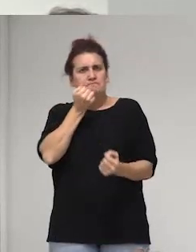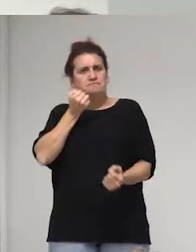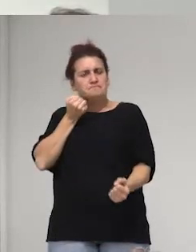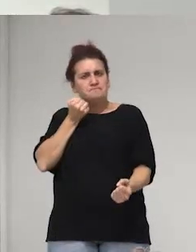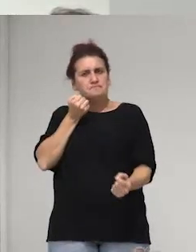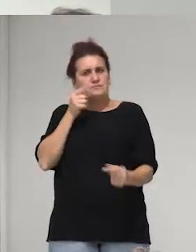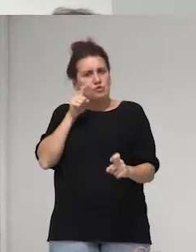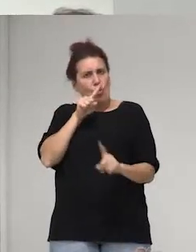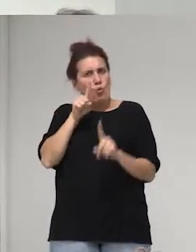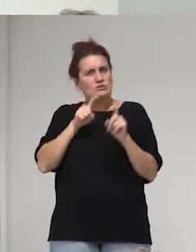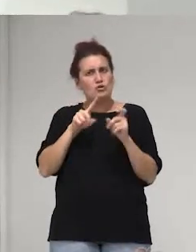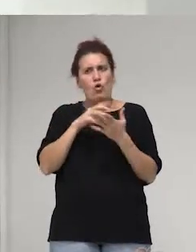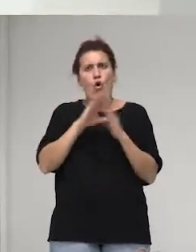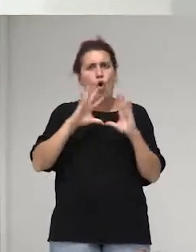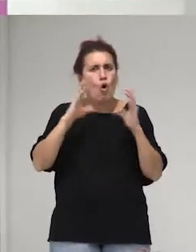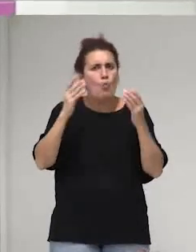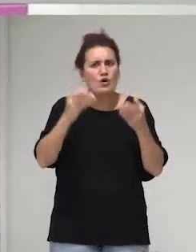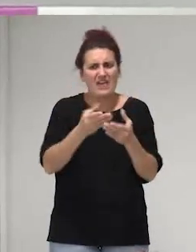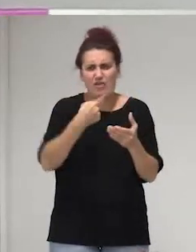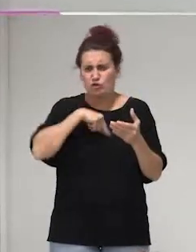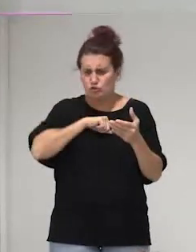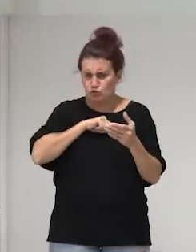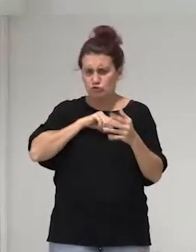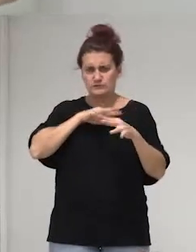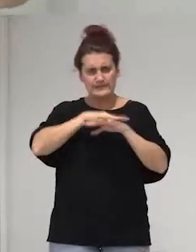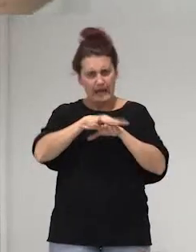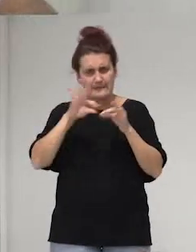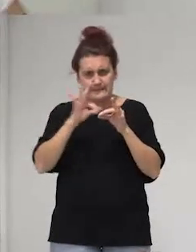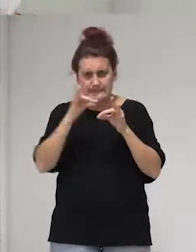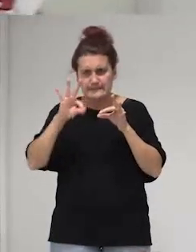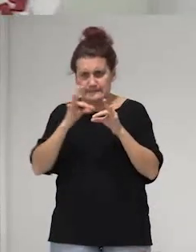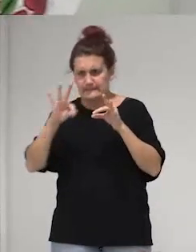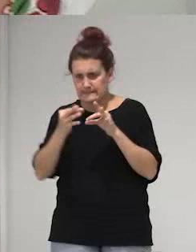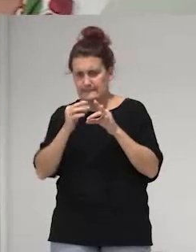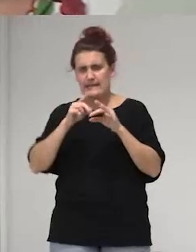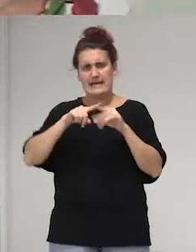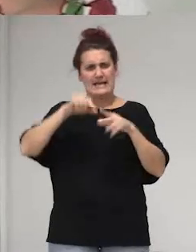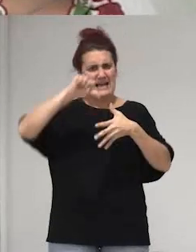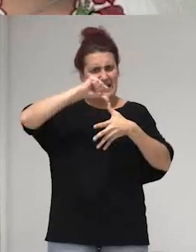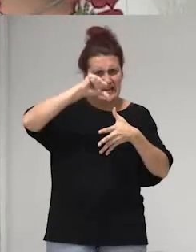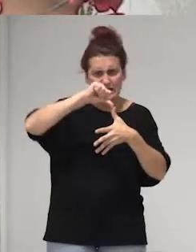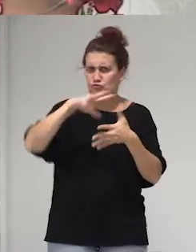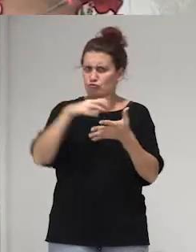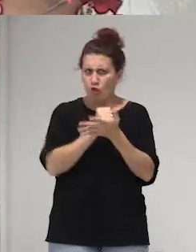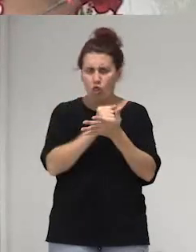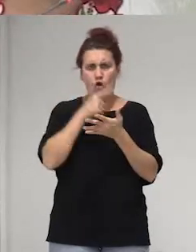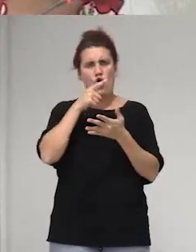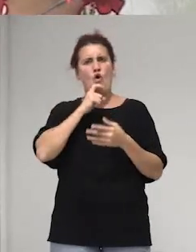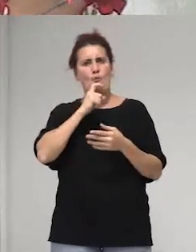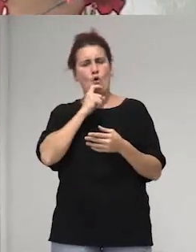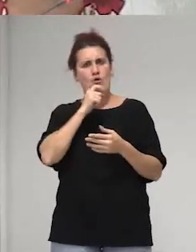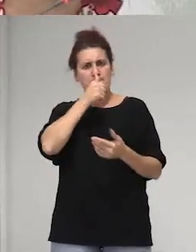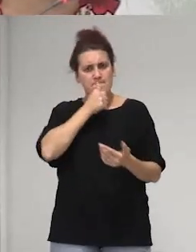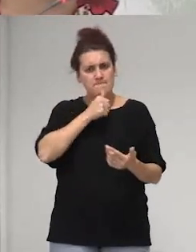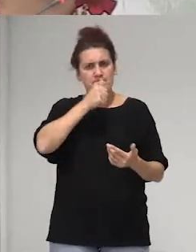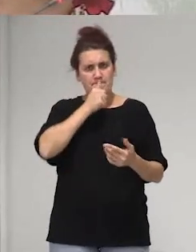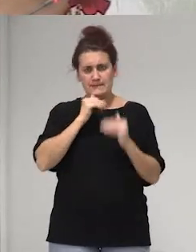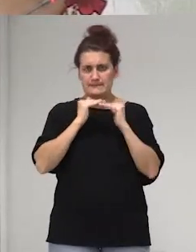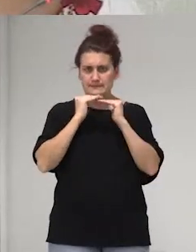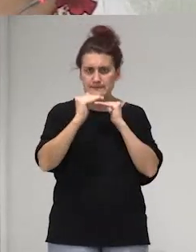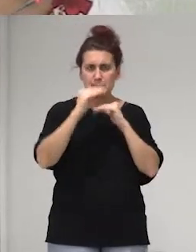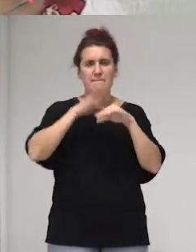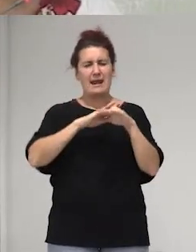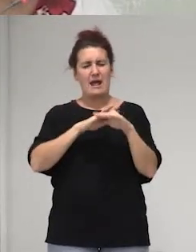toda la comunidad que hemos tejido a nivel latinoamericano y del caribe como sostenerla para no tener